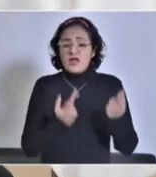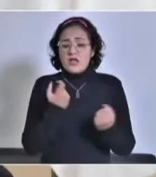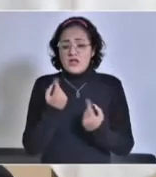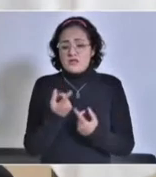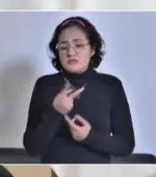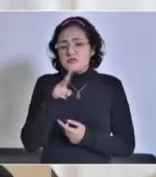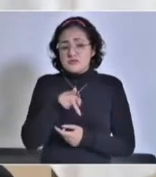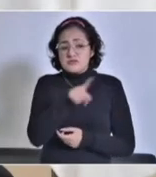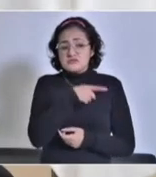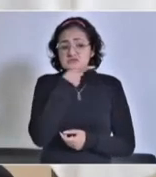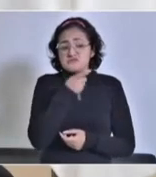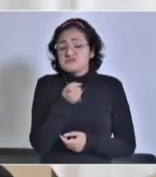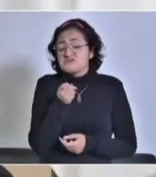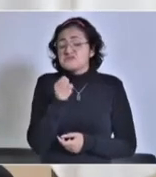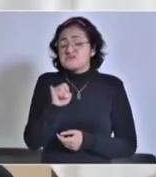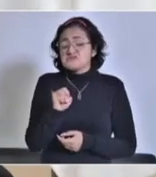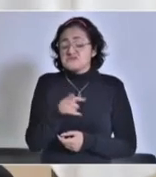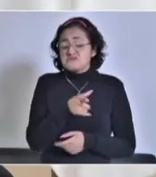digo con franqueza.